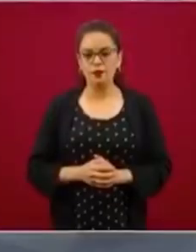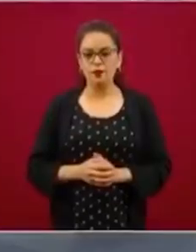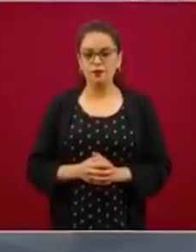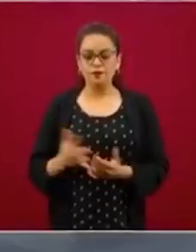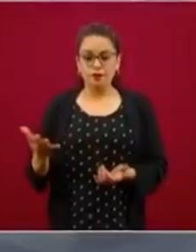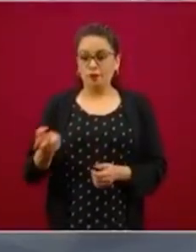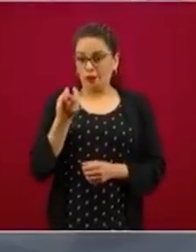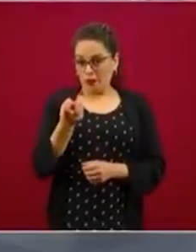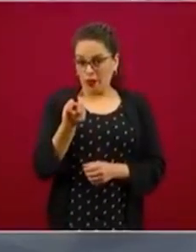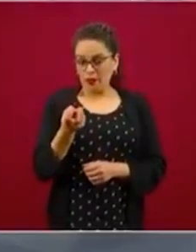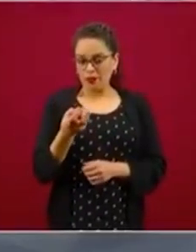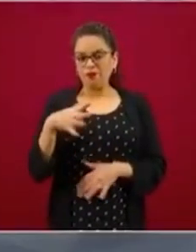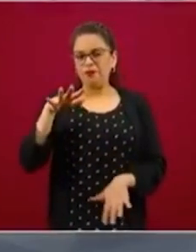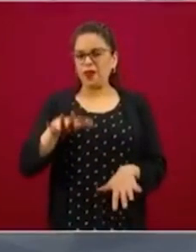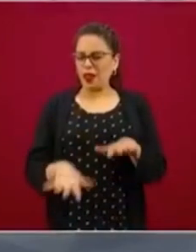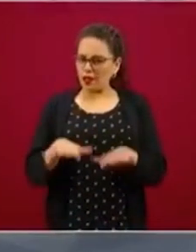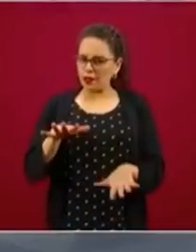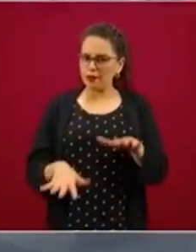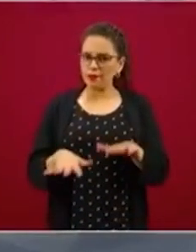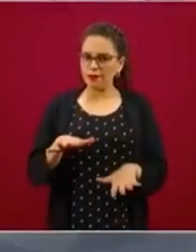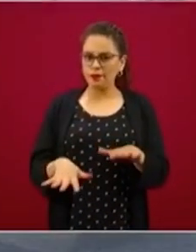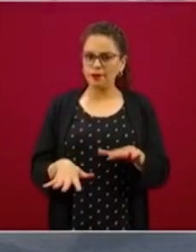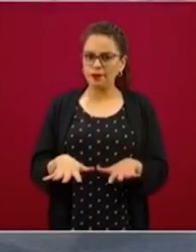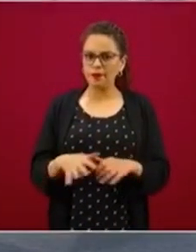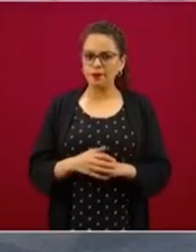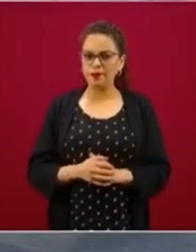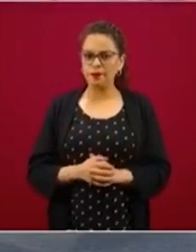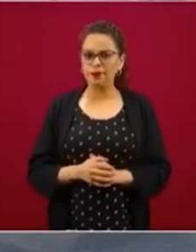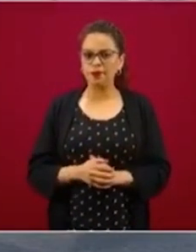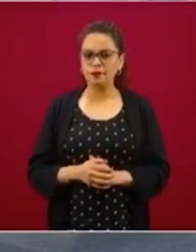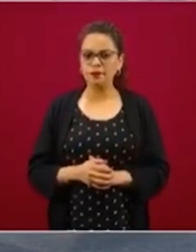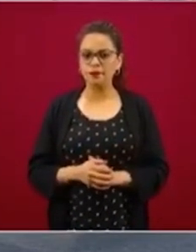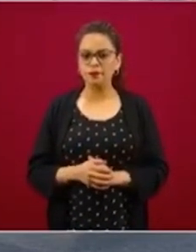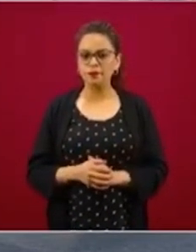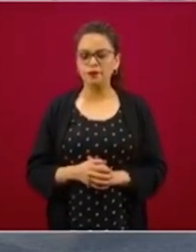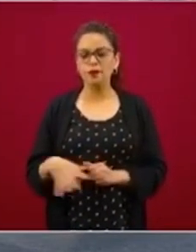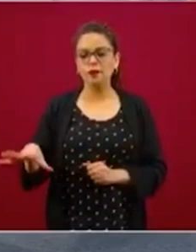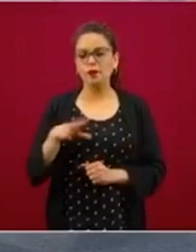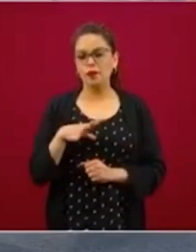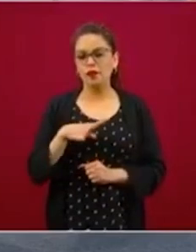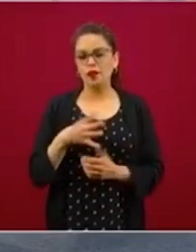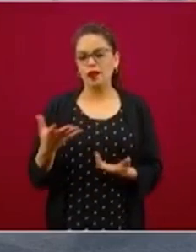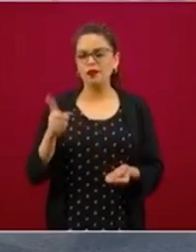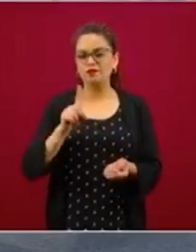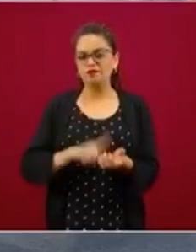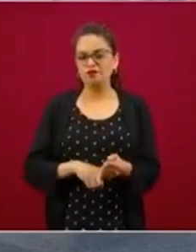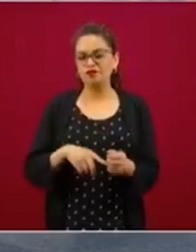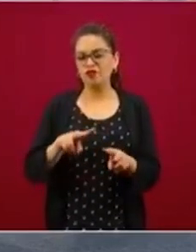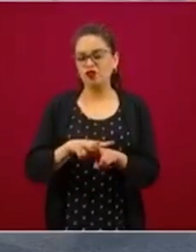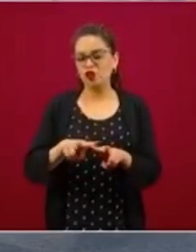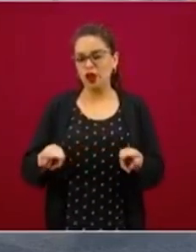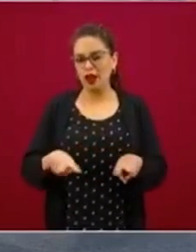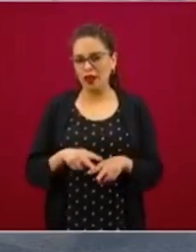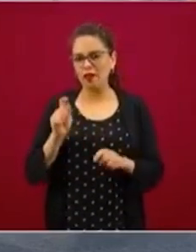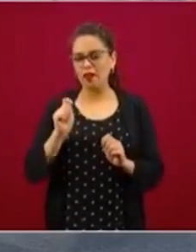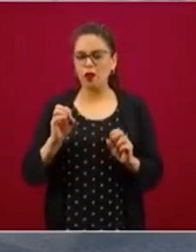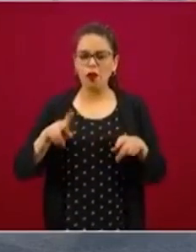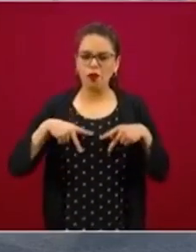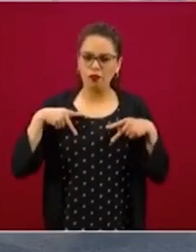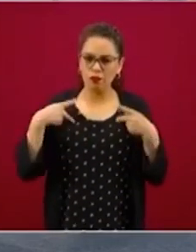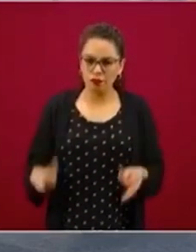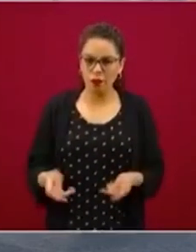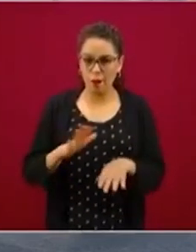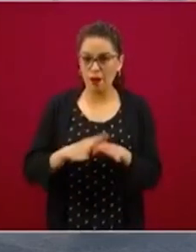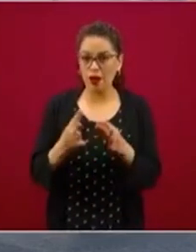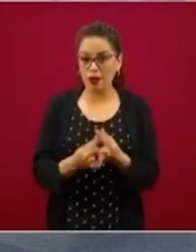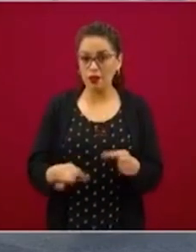Muchas veces genera que tengan vulnerabilidades frente al mercado laboral, la más importante quizá es esta